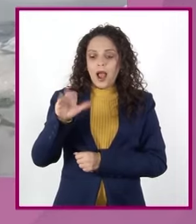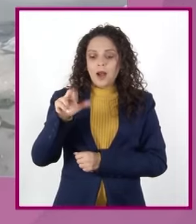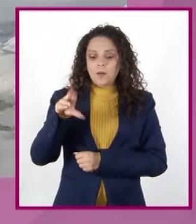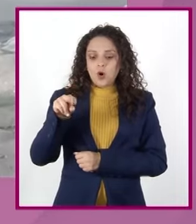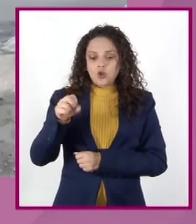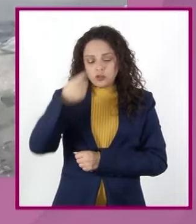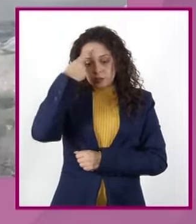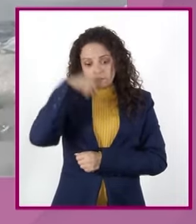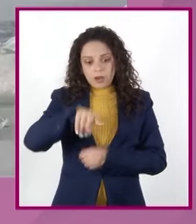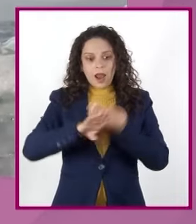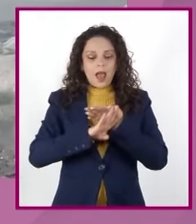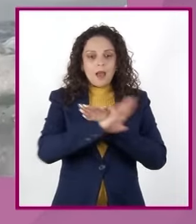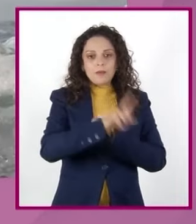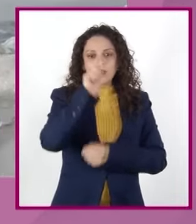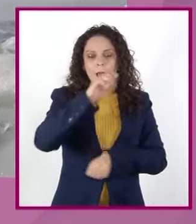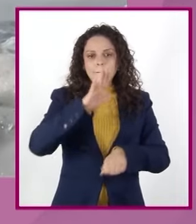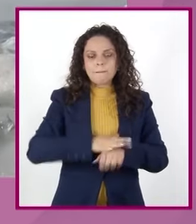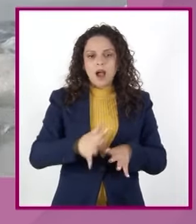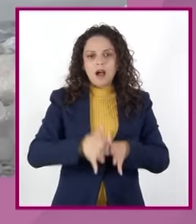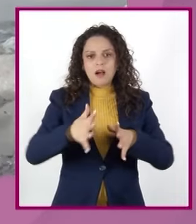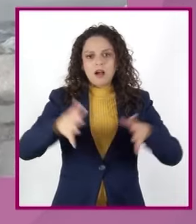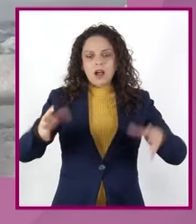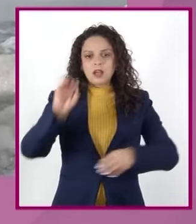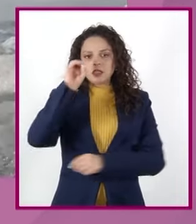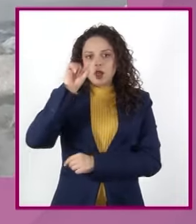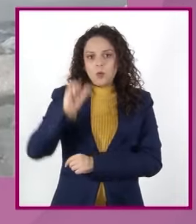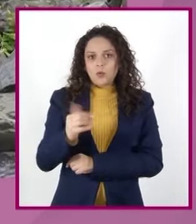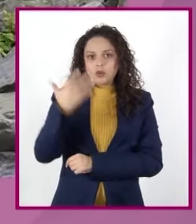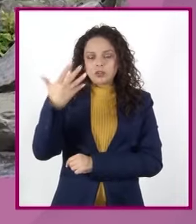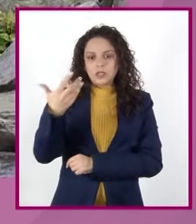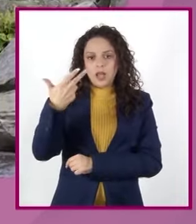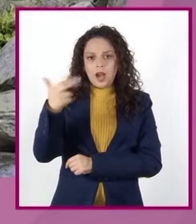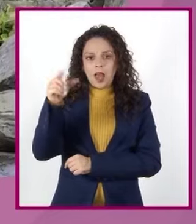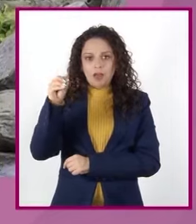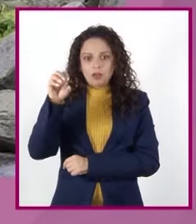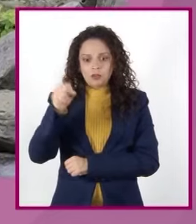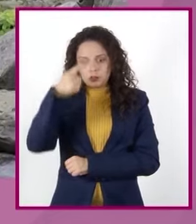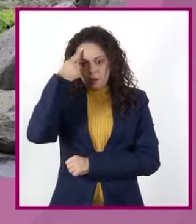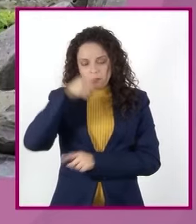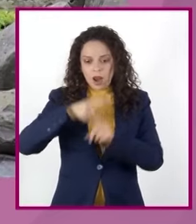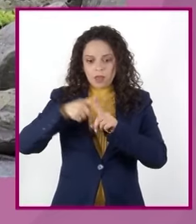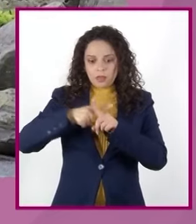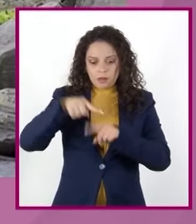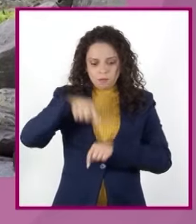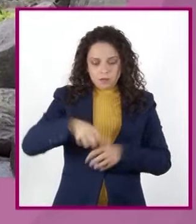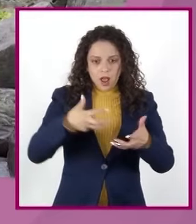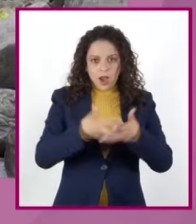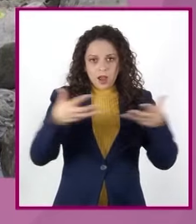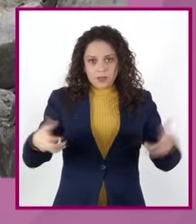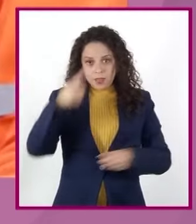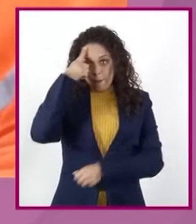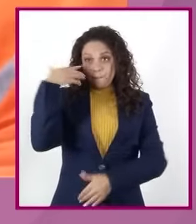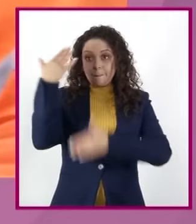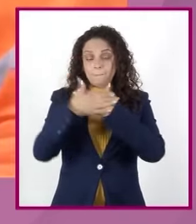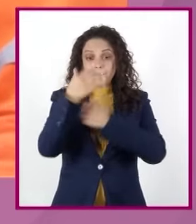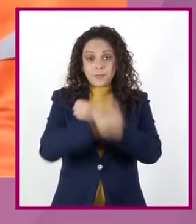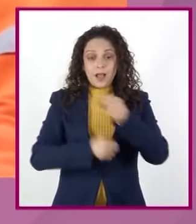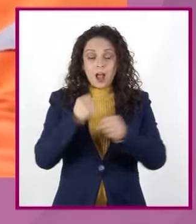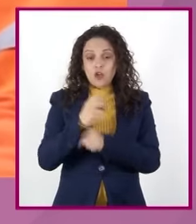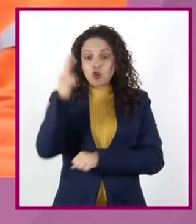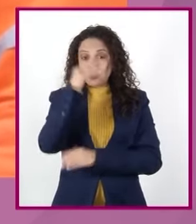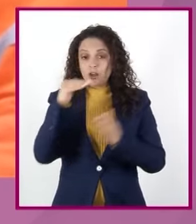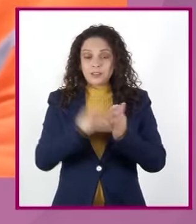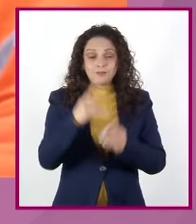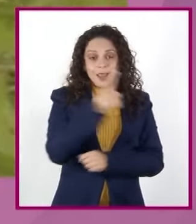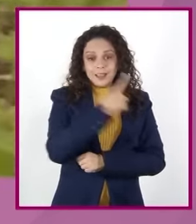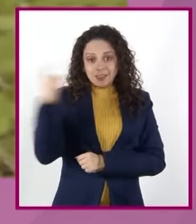evitar un incremento de 0.5 grados en la temperatura del planeta para el año 2100 Con la